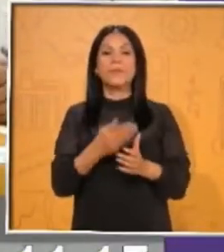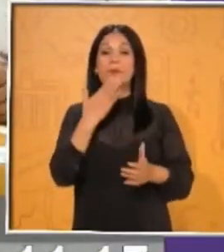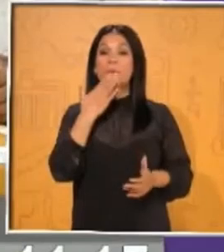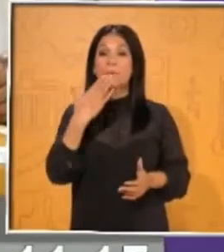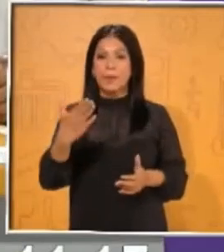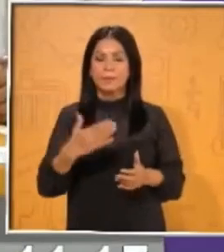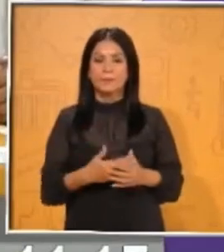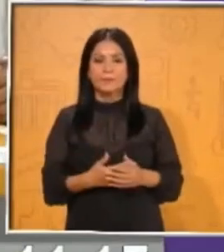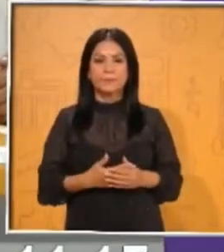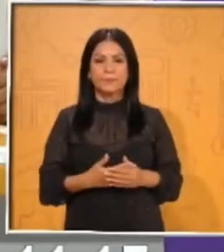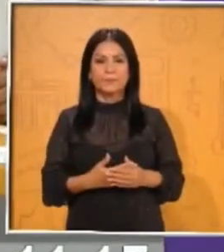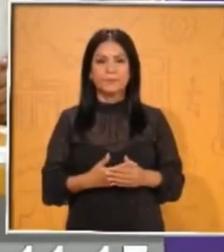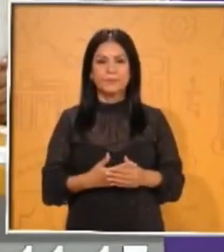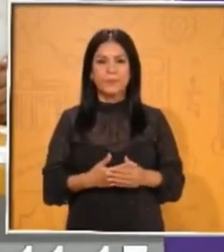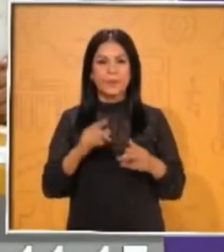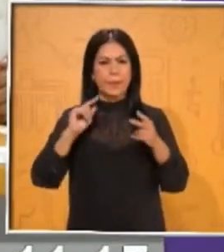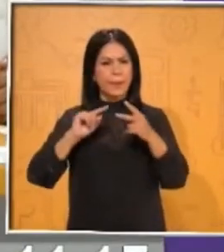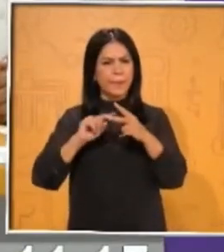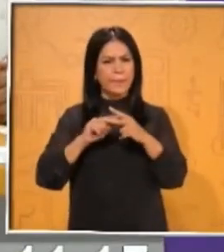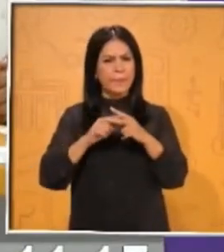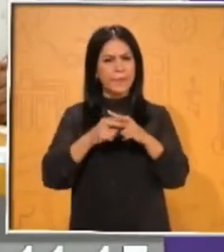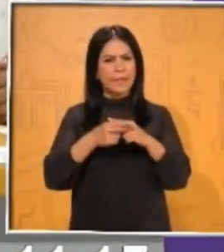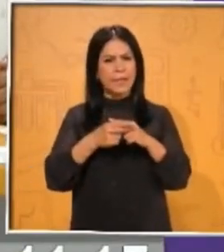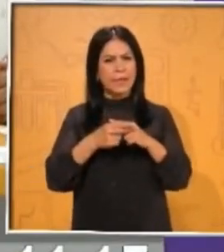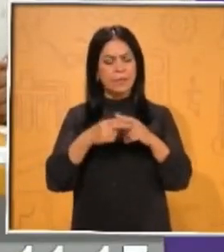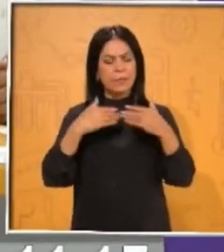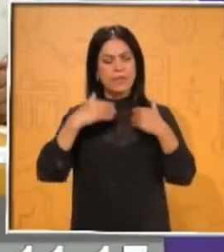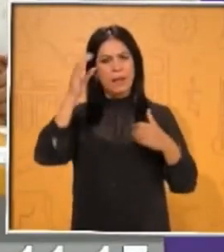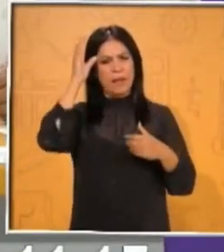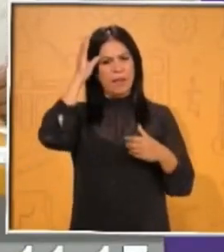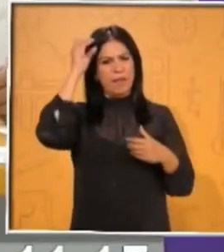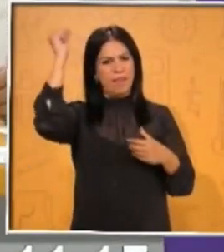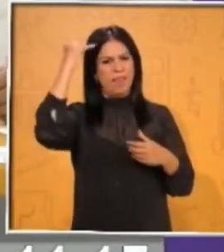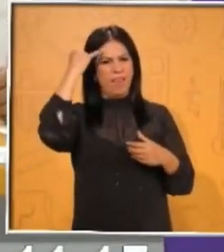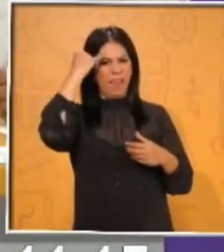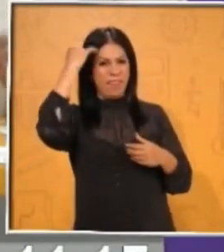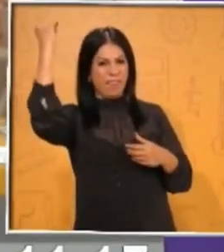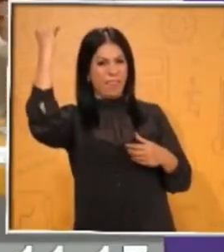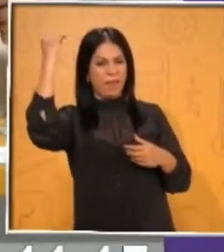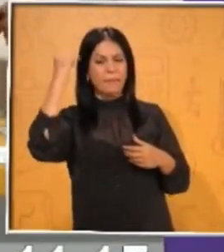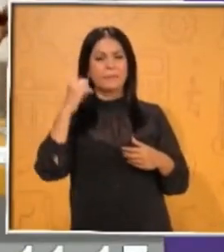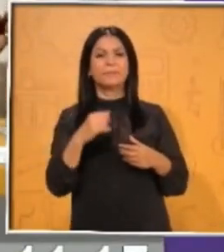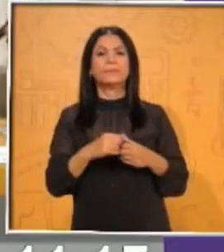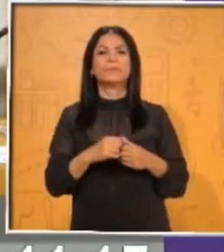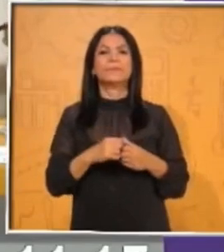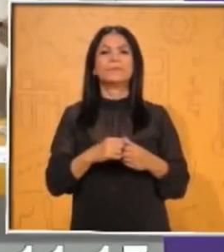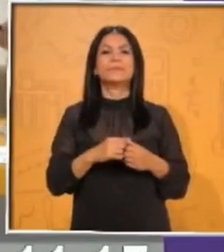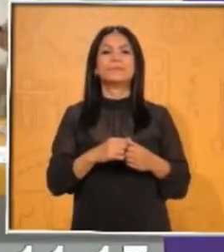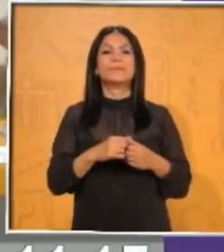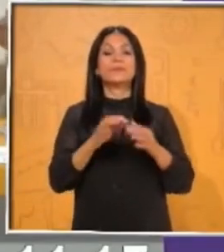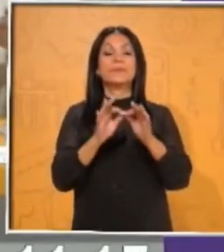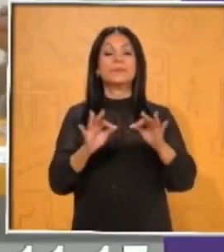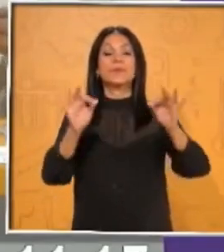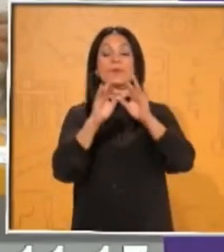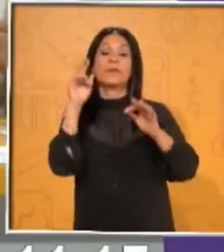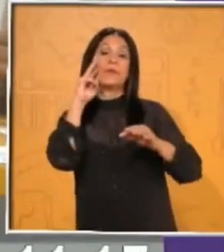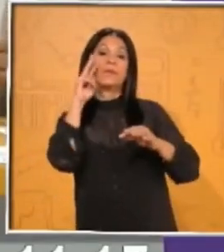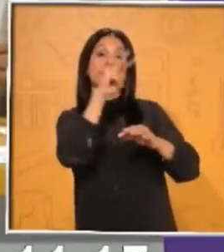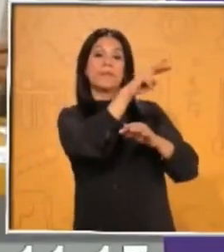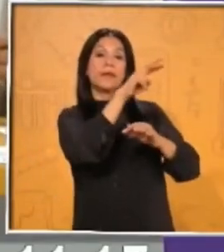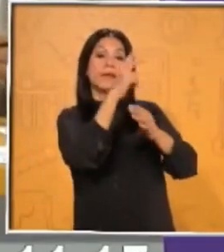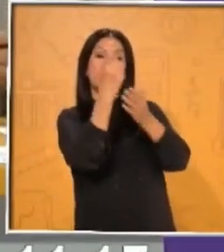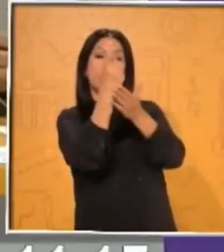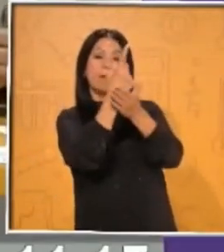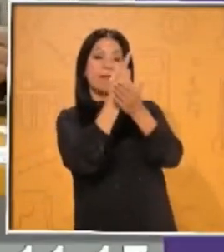Para dar inicio vamos a conocer un concepto básico y para esto nos vamos a apoyar con la primera imagen. Ahora sí,